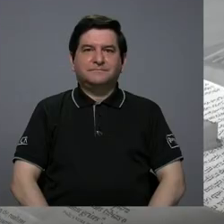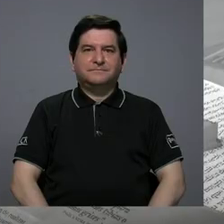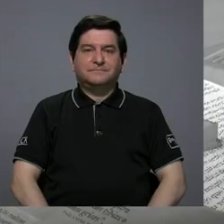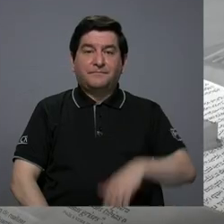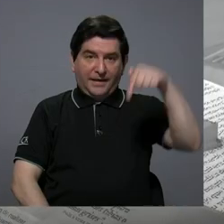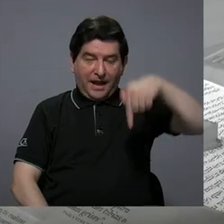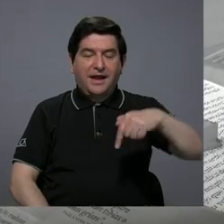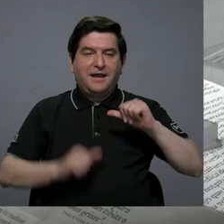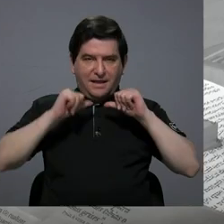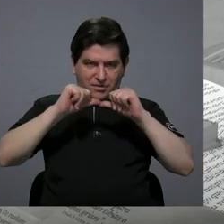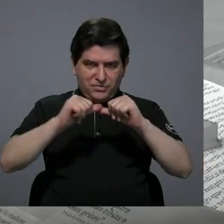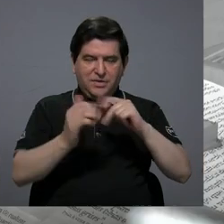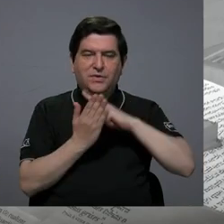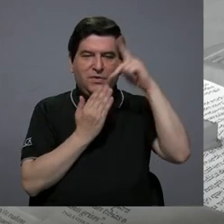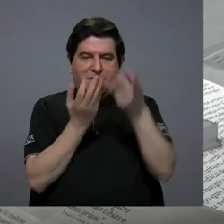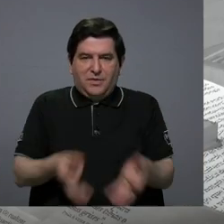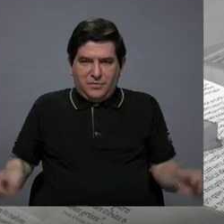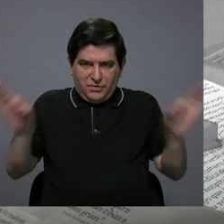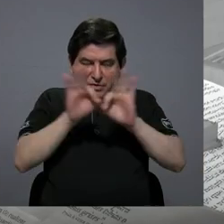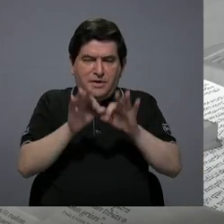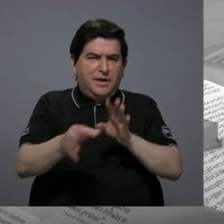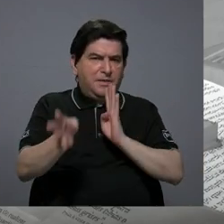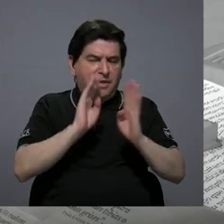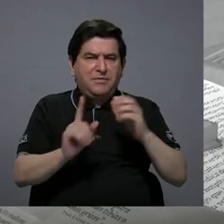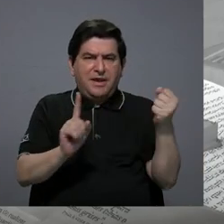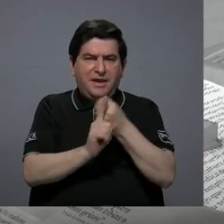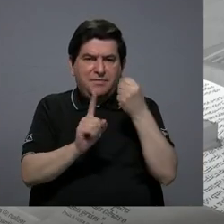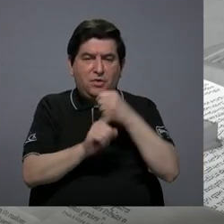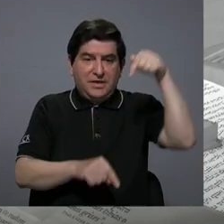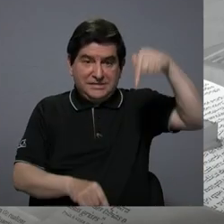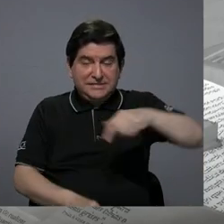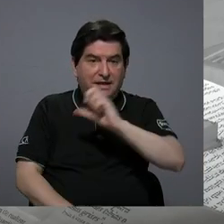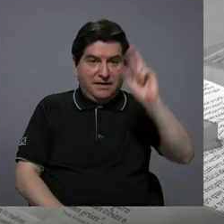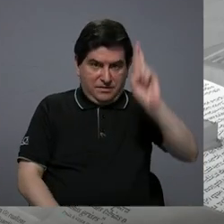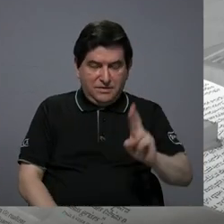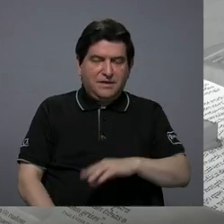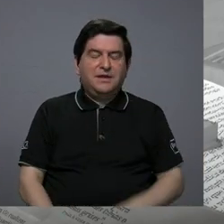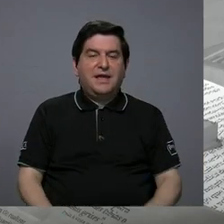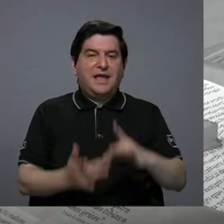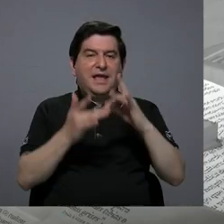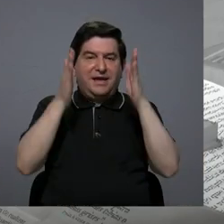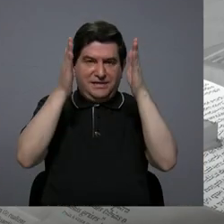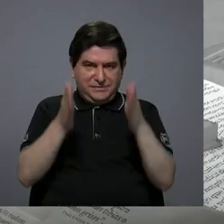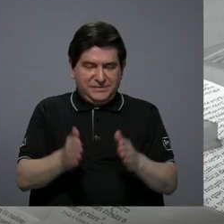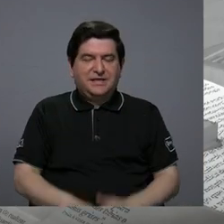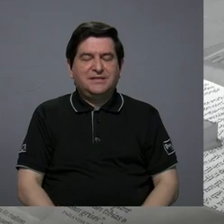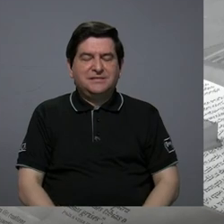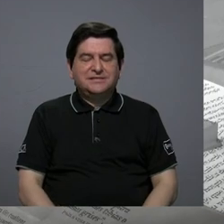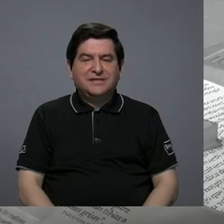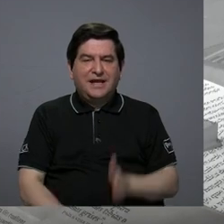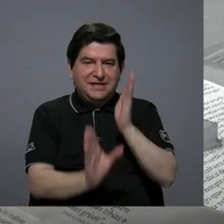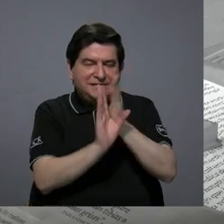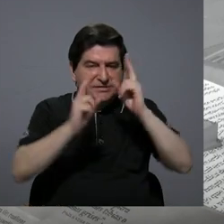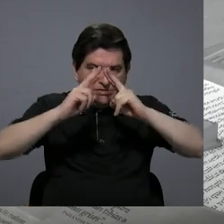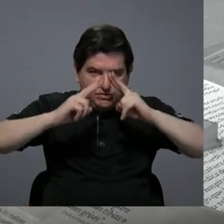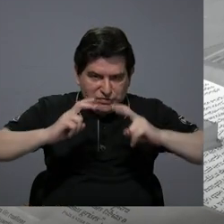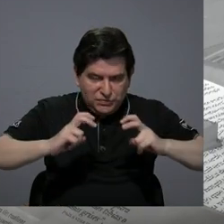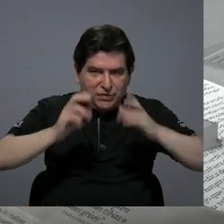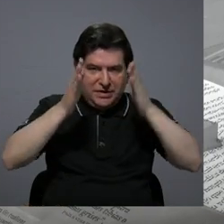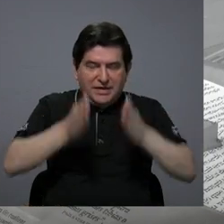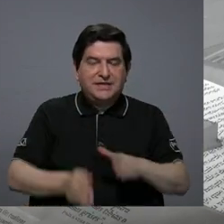Estamos de regreso con lo que importa hablando sobre violencia en Costa Rica y con la experta psicoanalista y